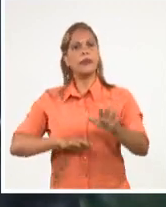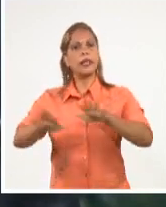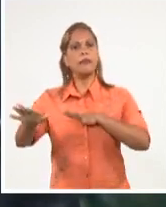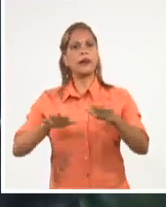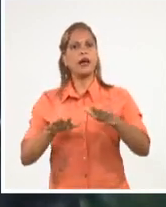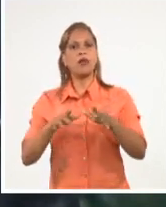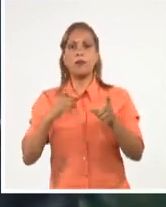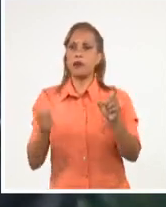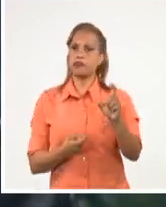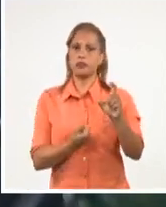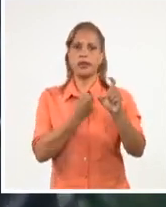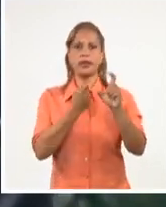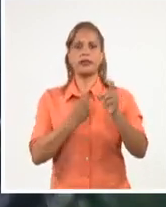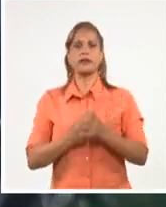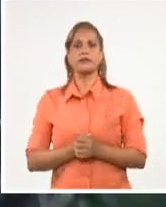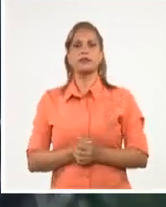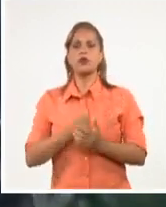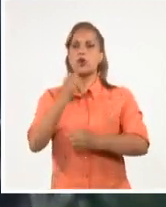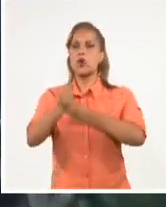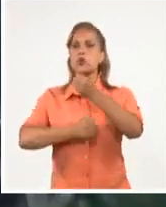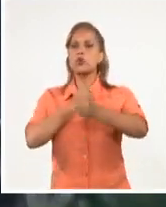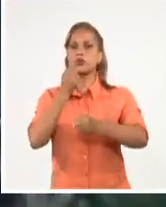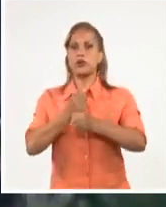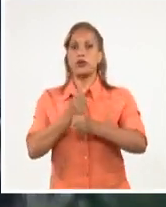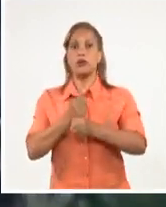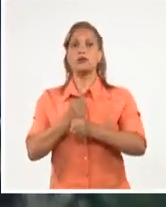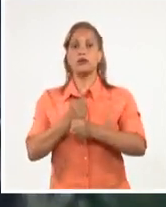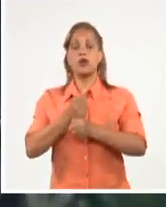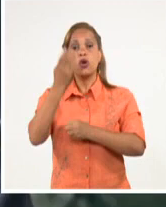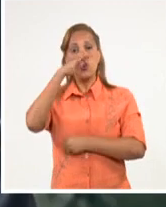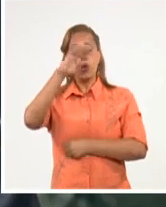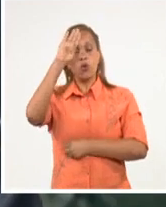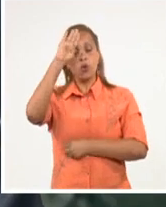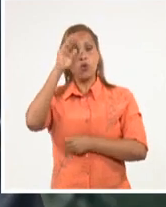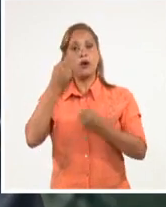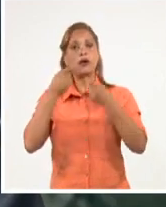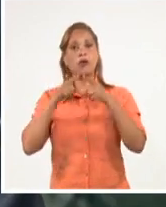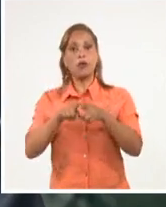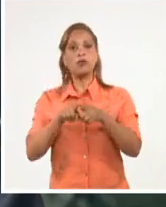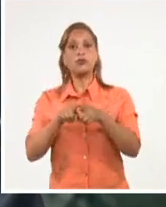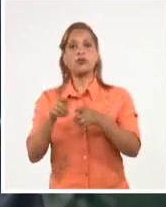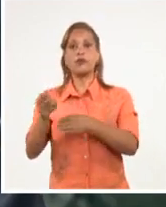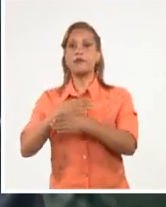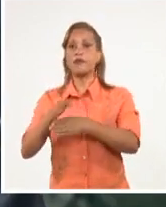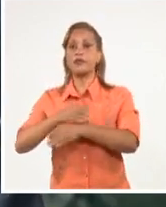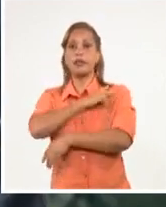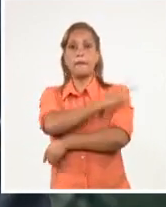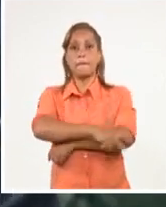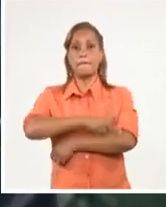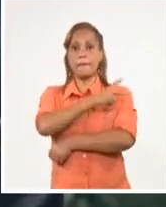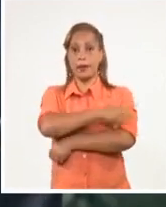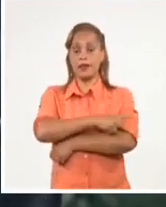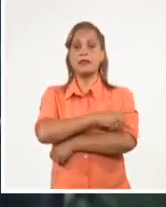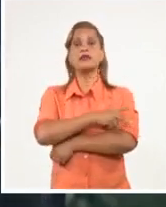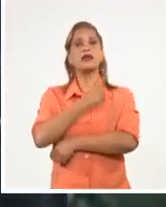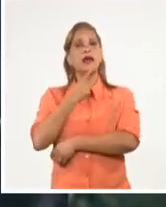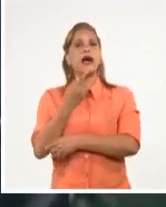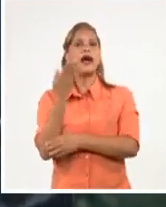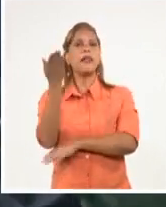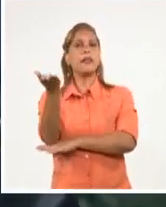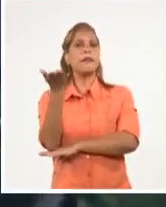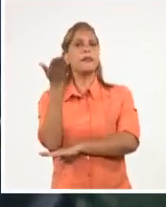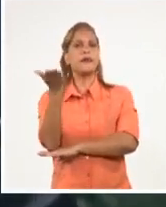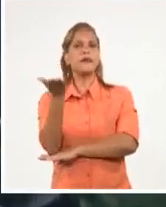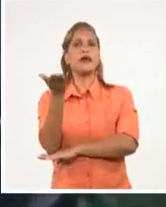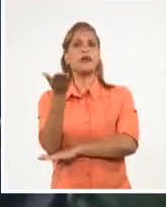para ser usados. Cuba, junto al movimiento de países no alineados, ha demandado